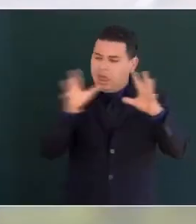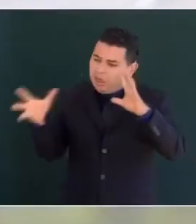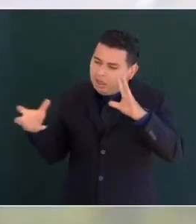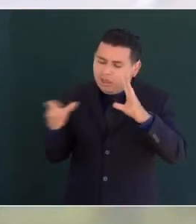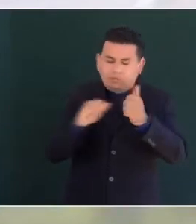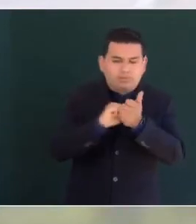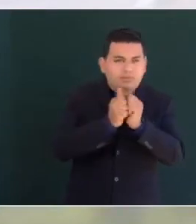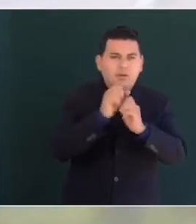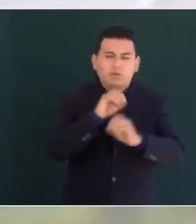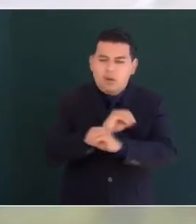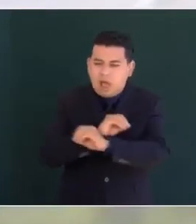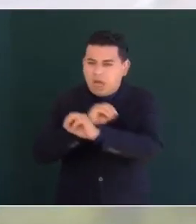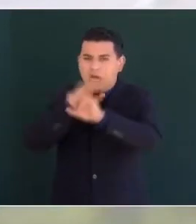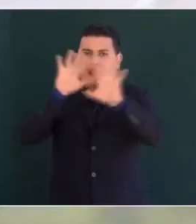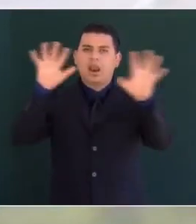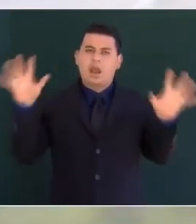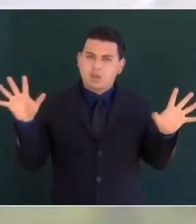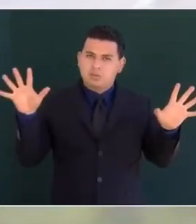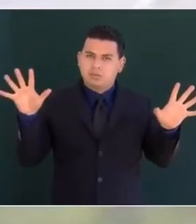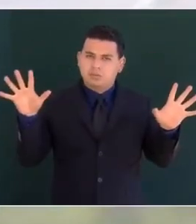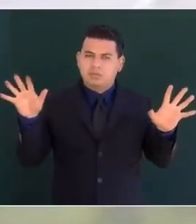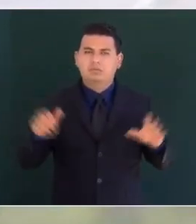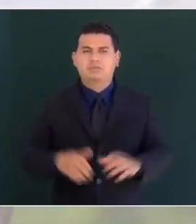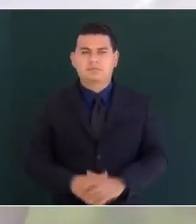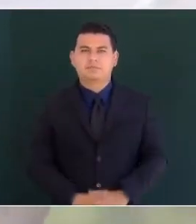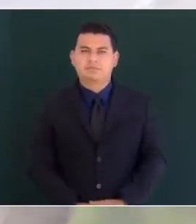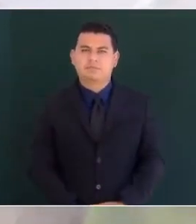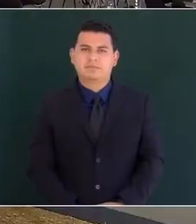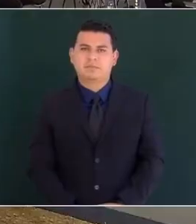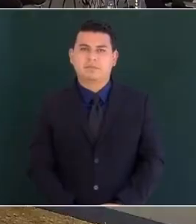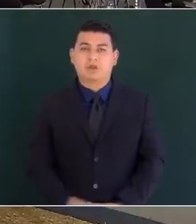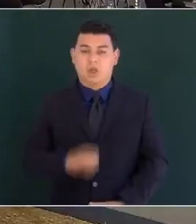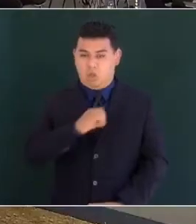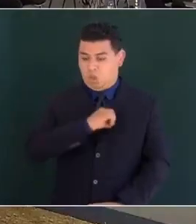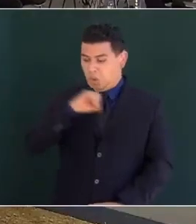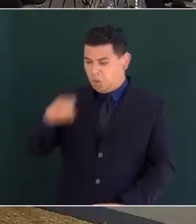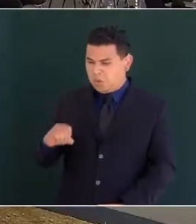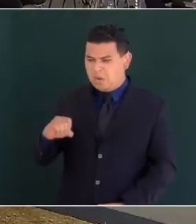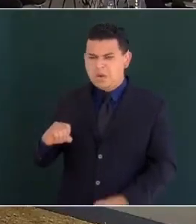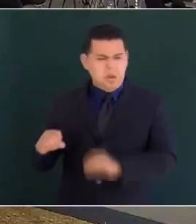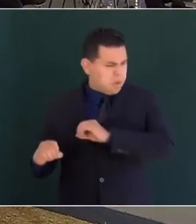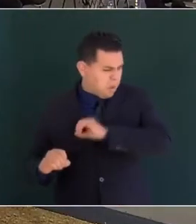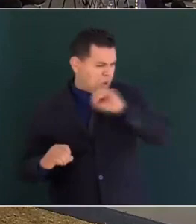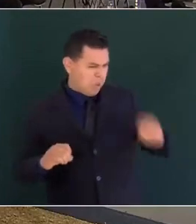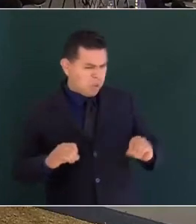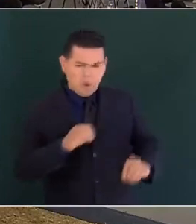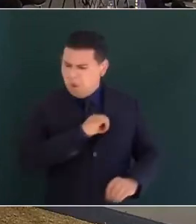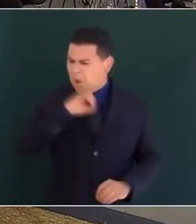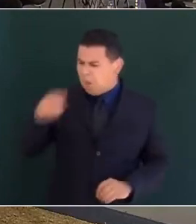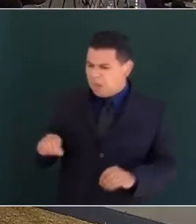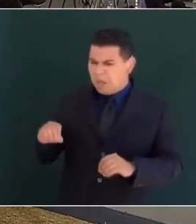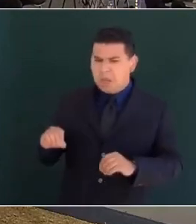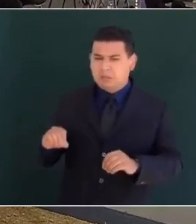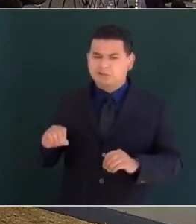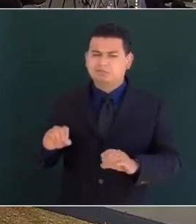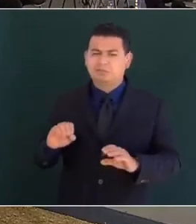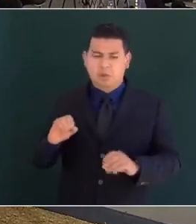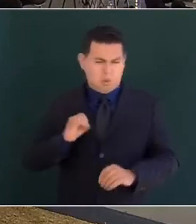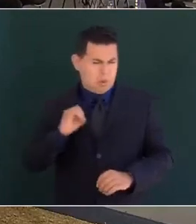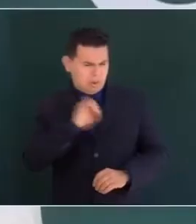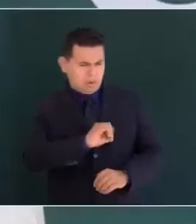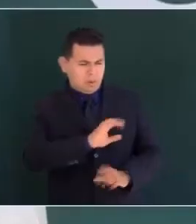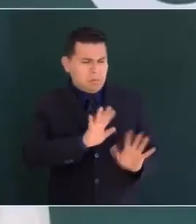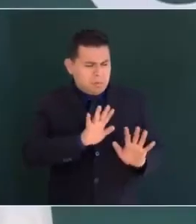el odio no puede sacarnos del odio sólo el amor